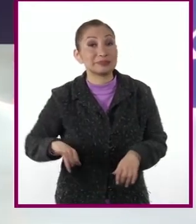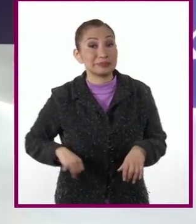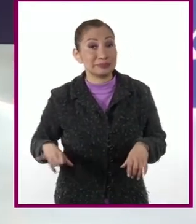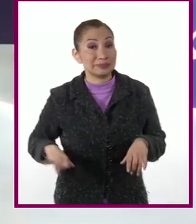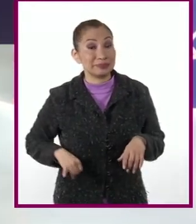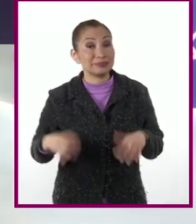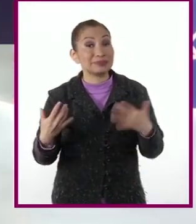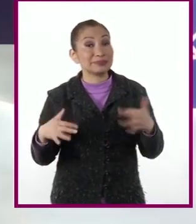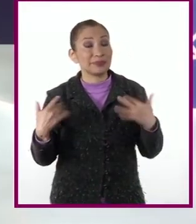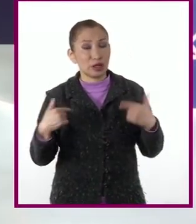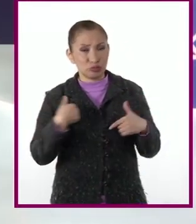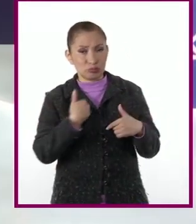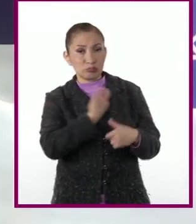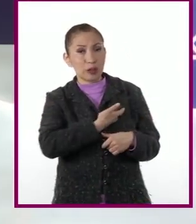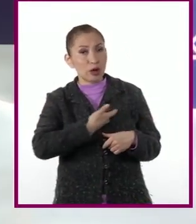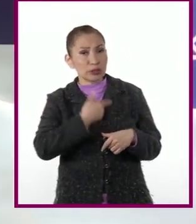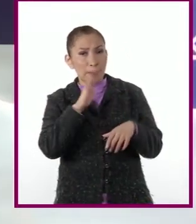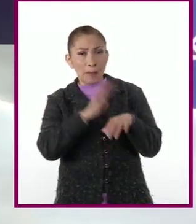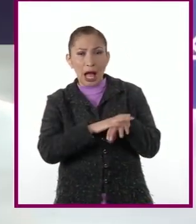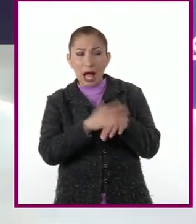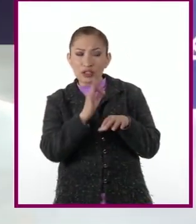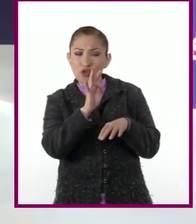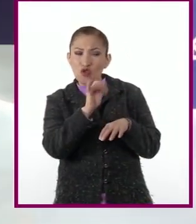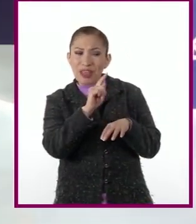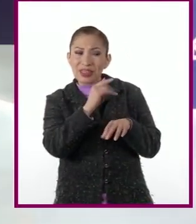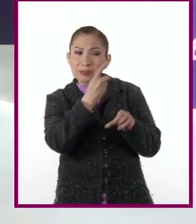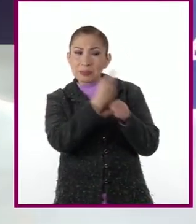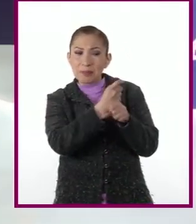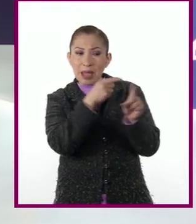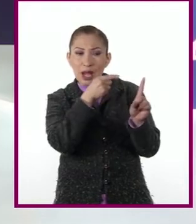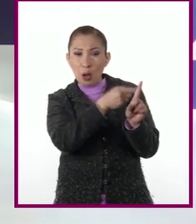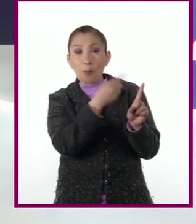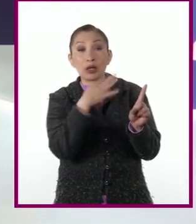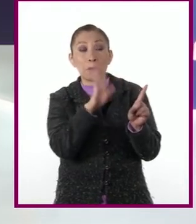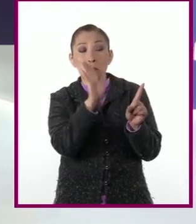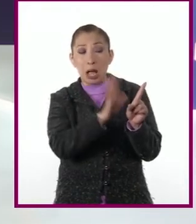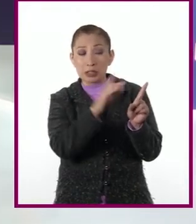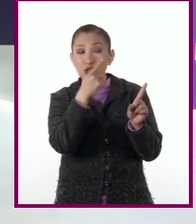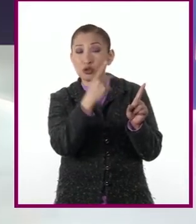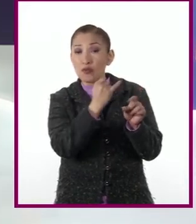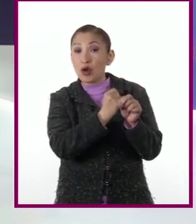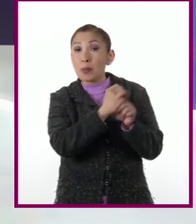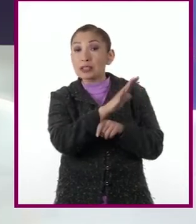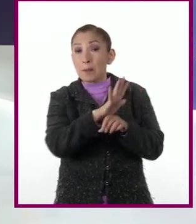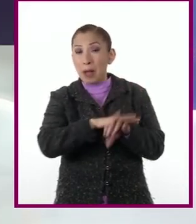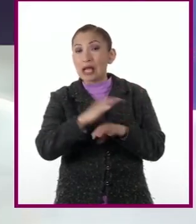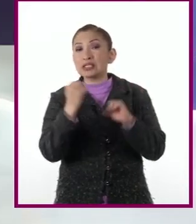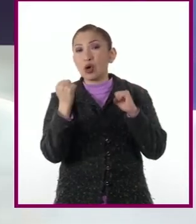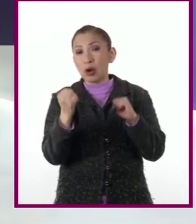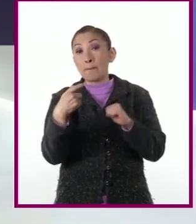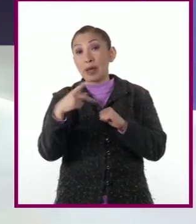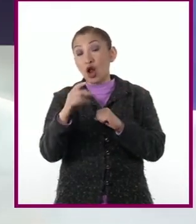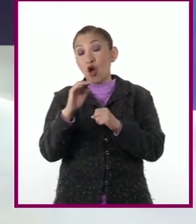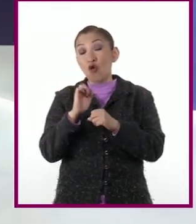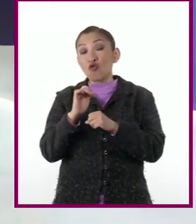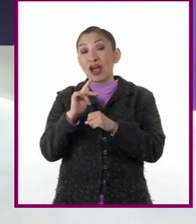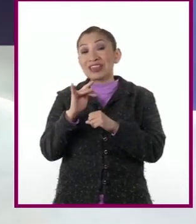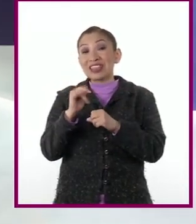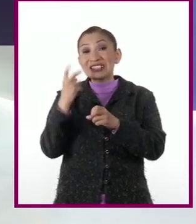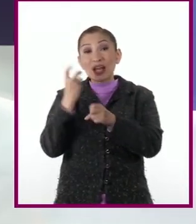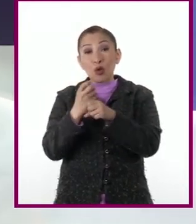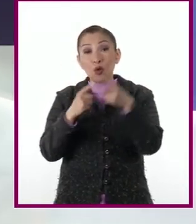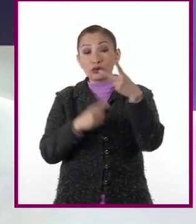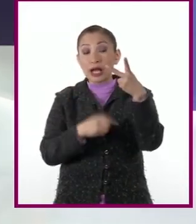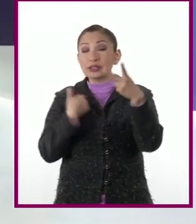¡Interesante! A mí me gusta ir más a las fuentes primarias porque me parece que su información es más segura, pero las fuentes secundarias